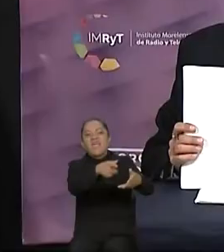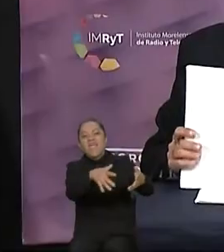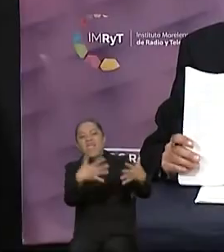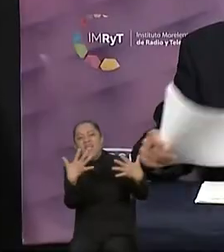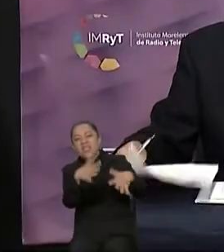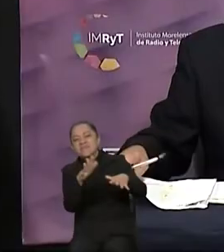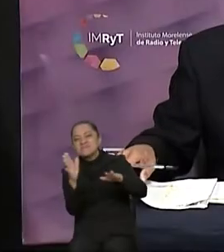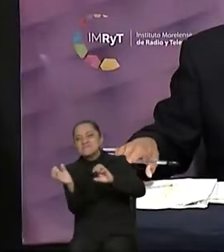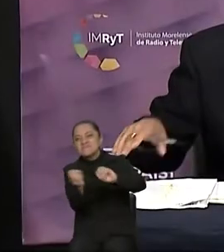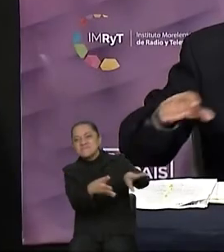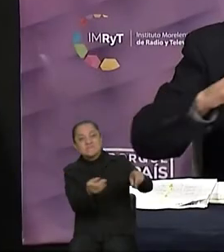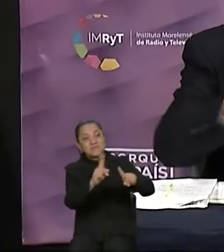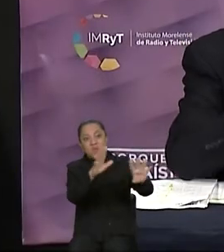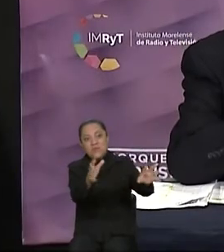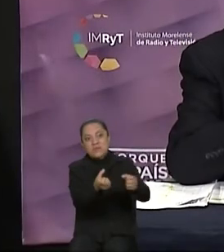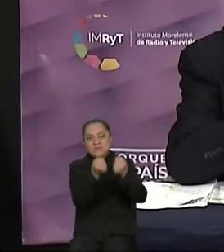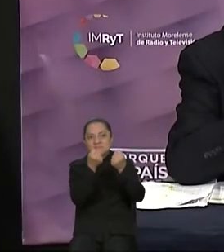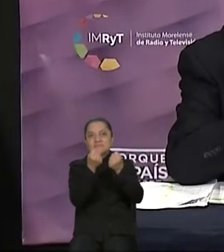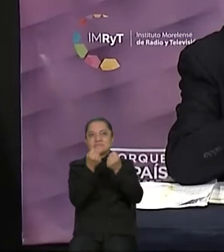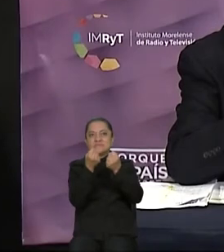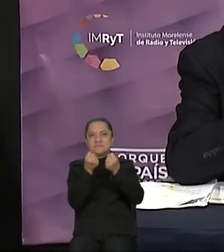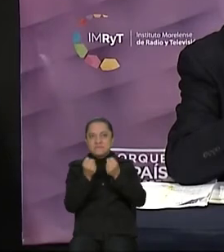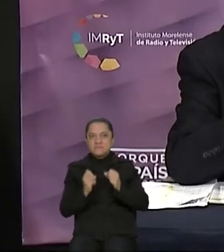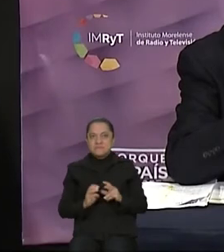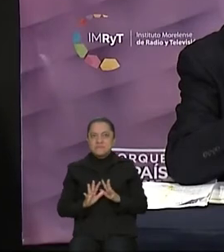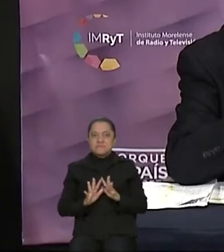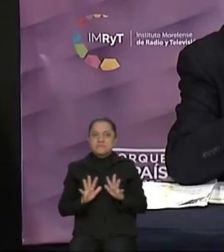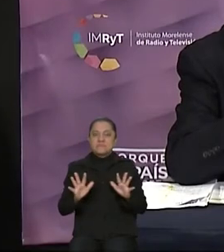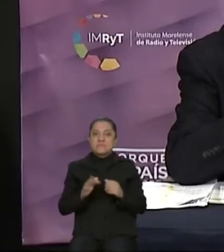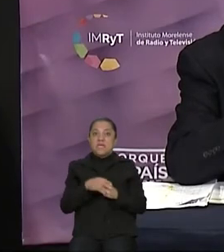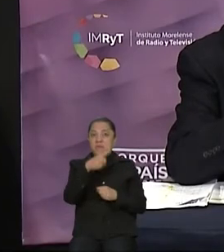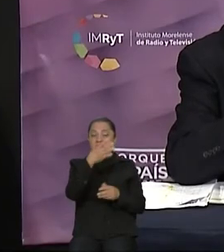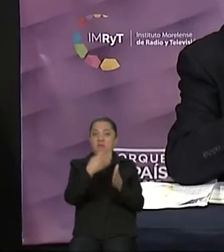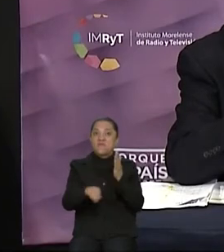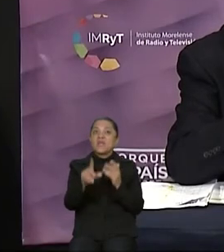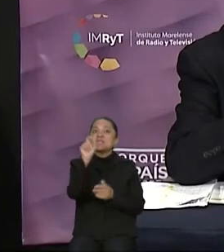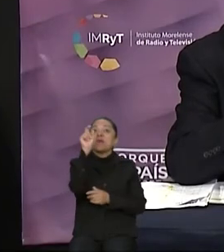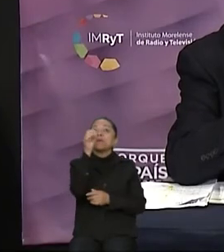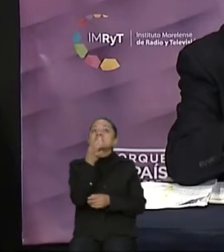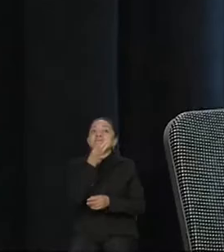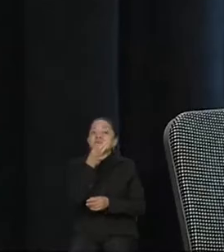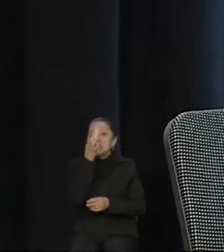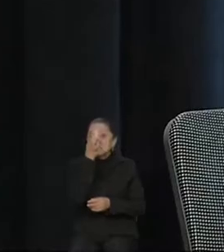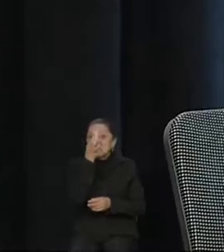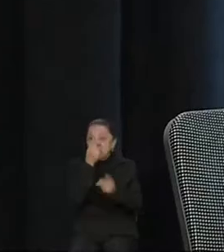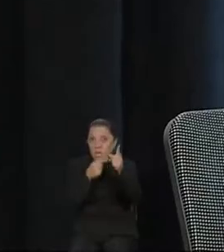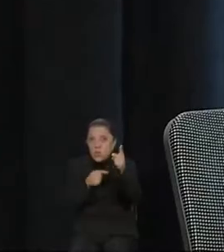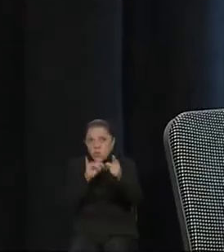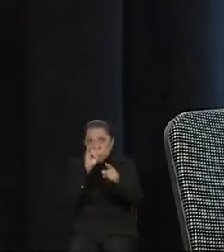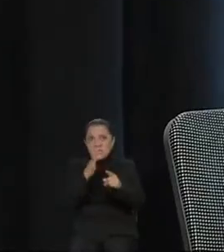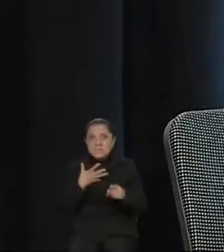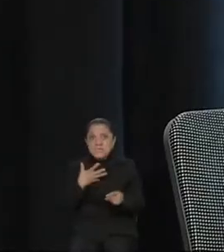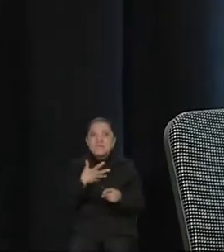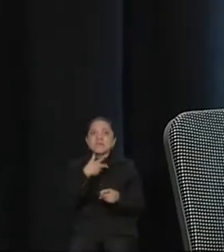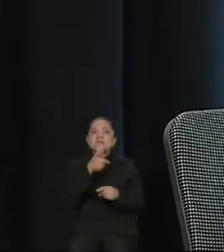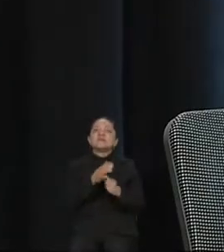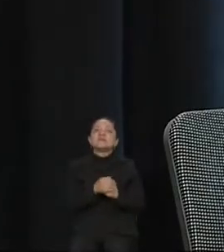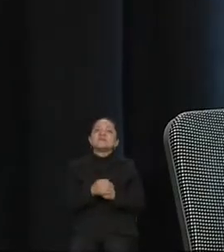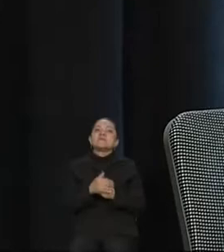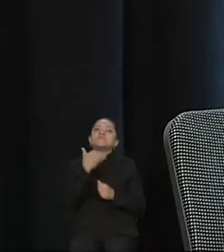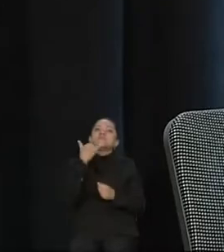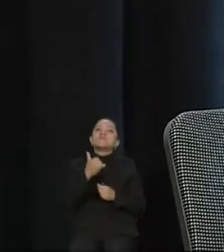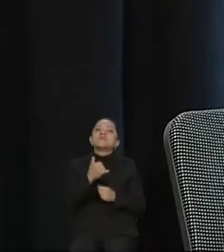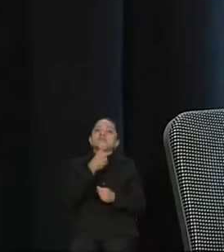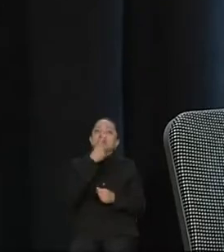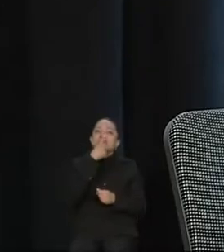Gracias, candidata. ¿No quiere hacer uso de sus 20 segundos restantes? Sí. Sí, adelante, por favor. Y, bueno, hacer una